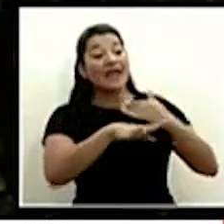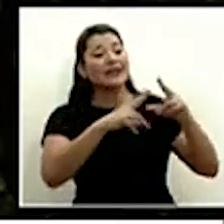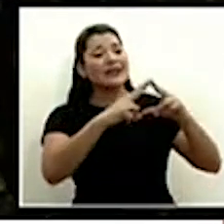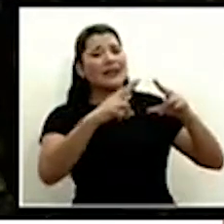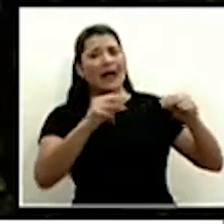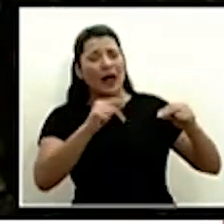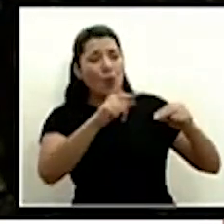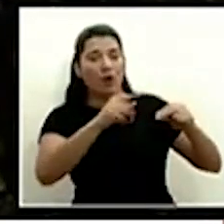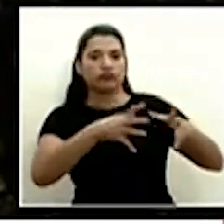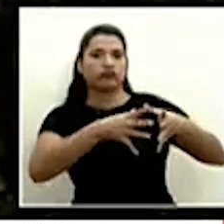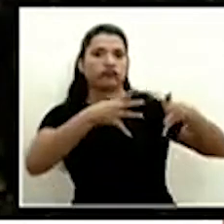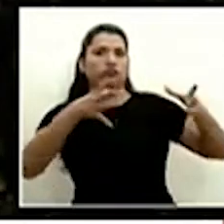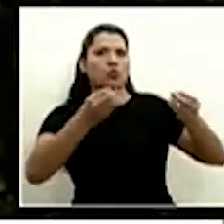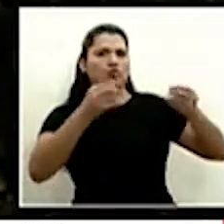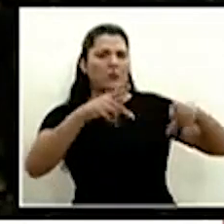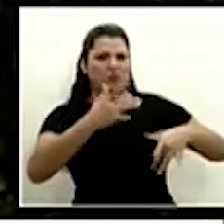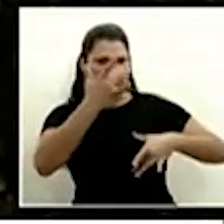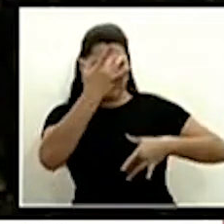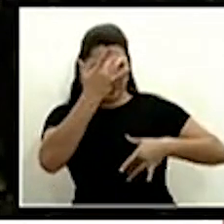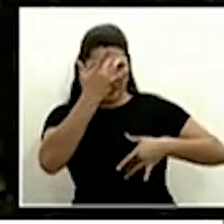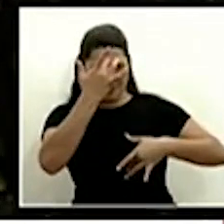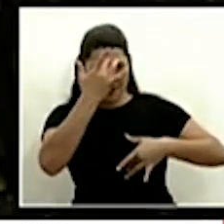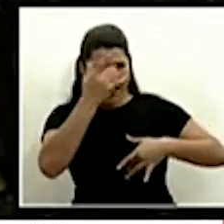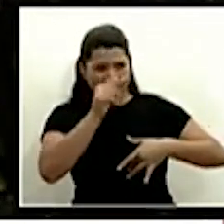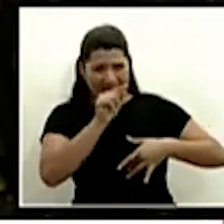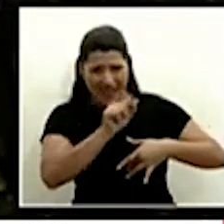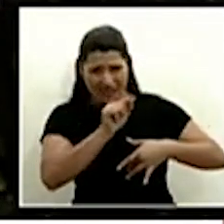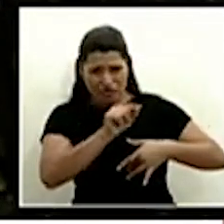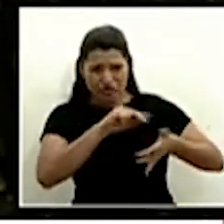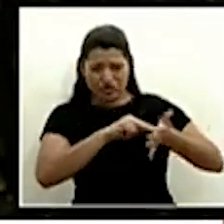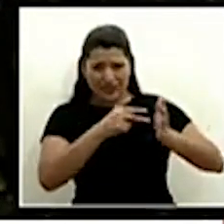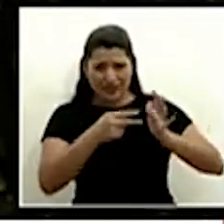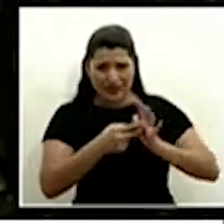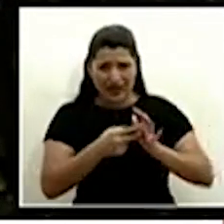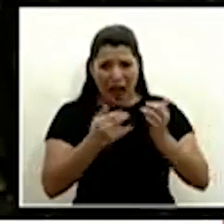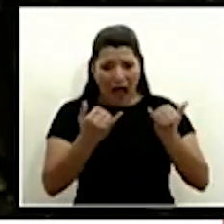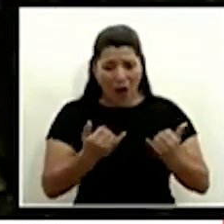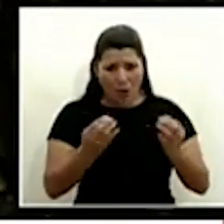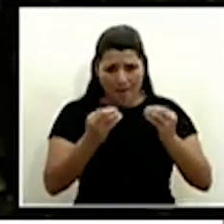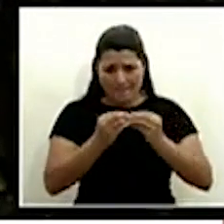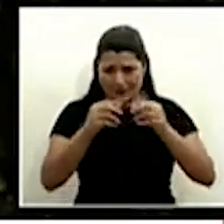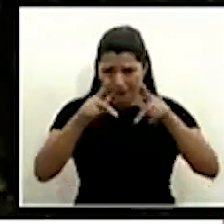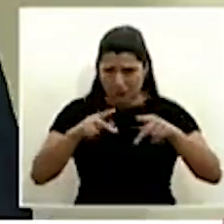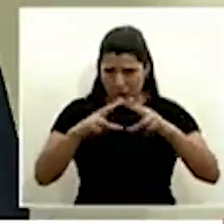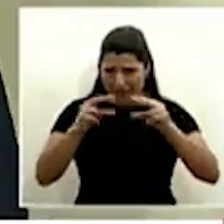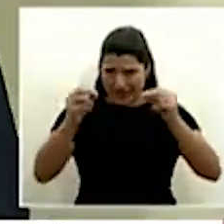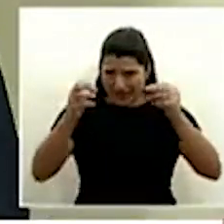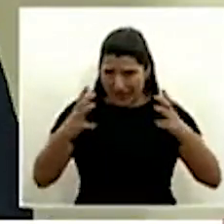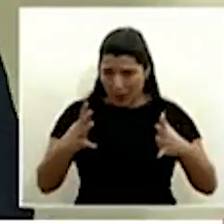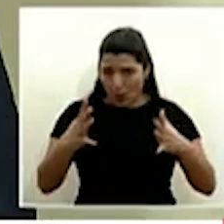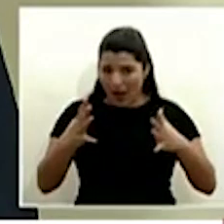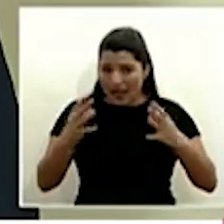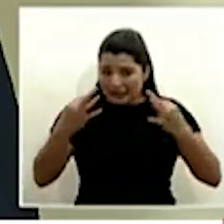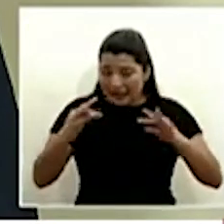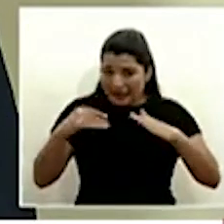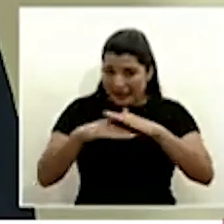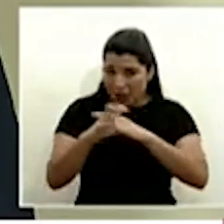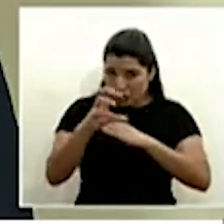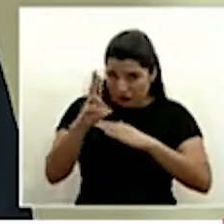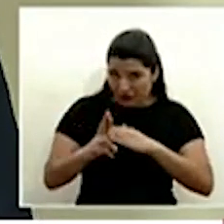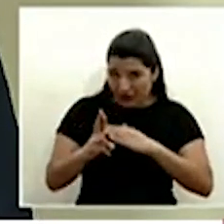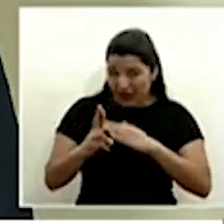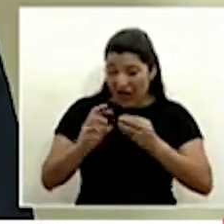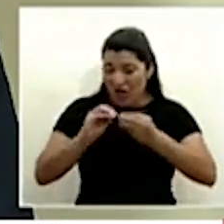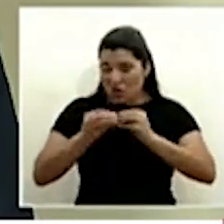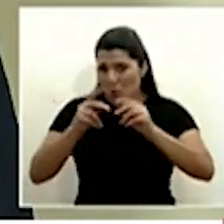la situación que se ha dado hemos tenido algún aumento en la cantidad de personas que intentan ingresar ilegalmente por la frontera bueno ahí cuando cuando vimos la gráfica el promedio se ha